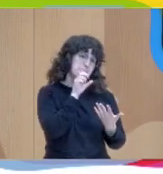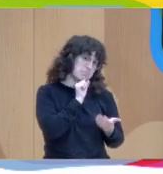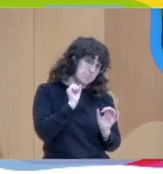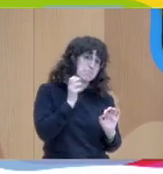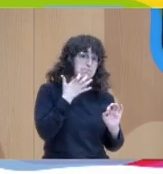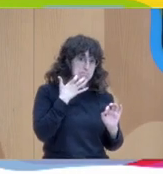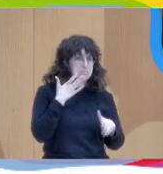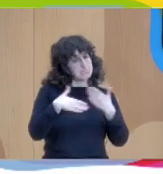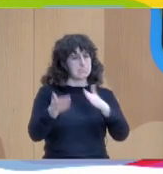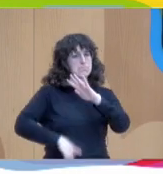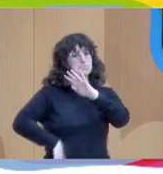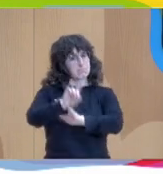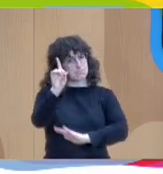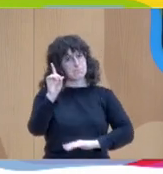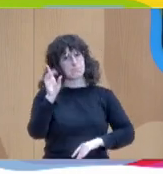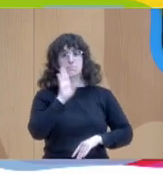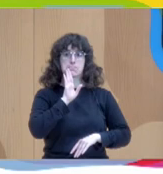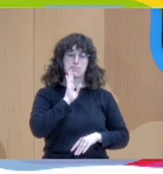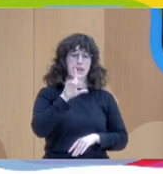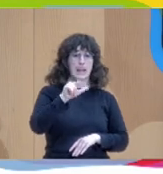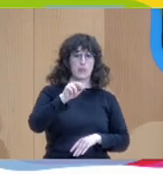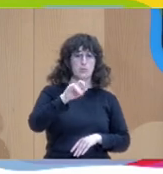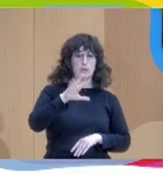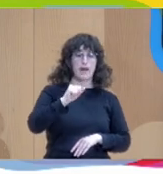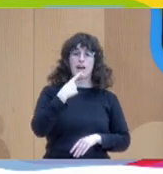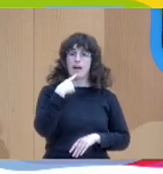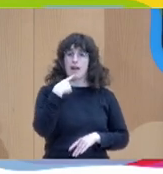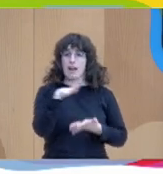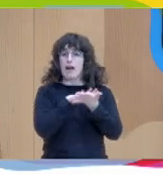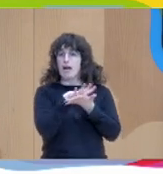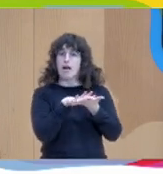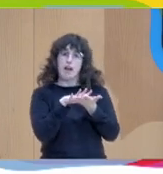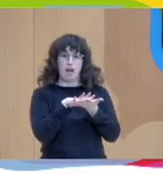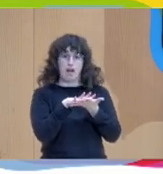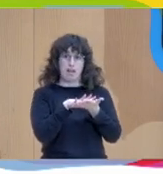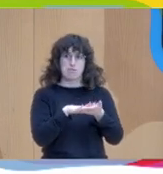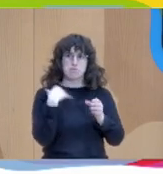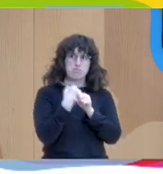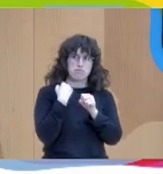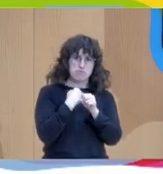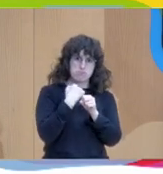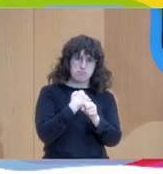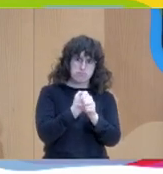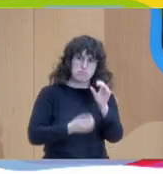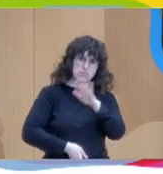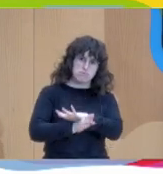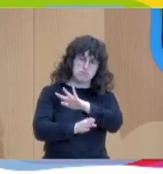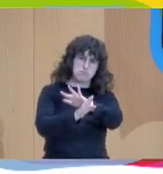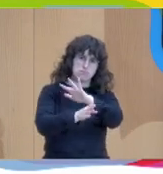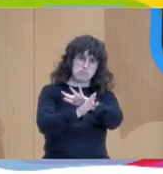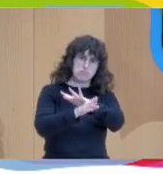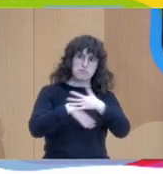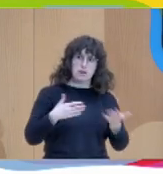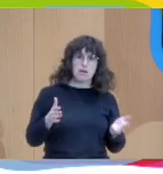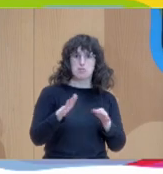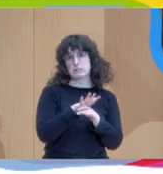también desde como decía antes Laura desde la parte de responsabilidad de seguir trabajando y poniendo cada uno pues la parte que nos toca desde nuestro